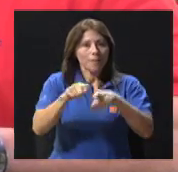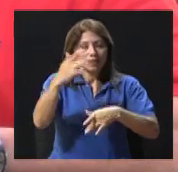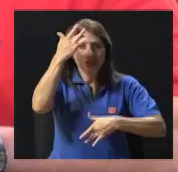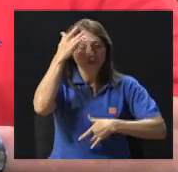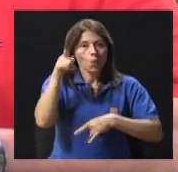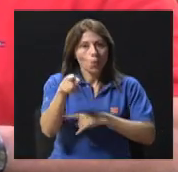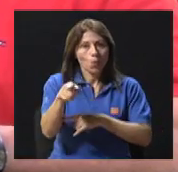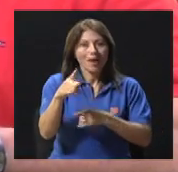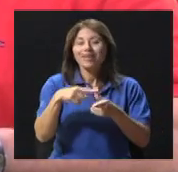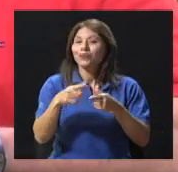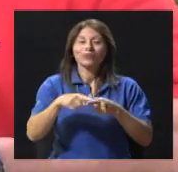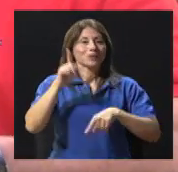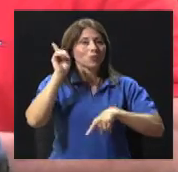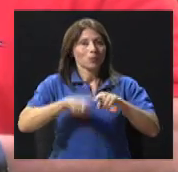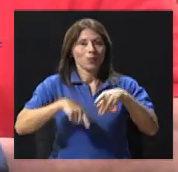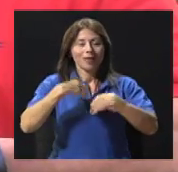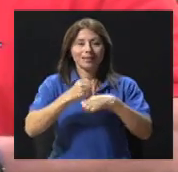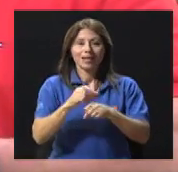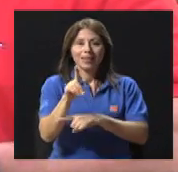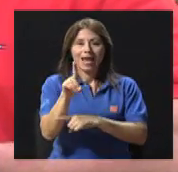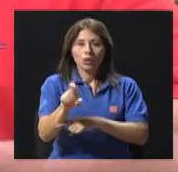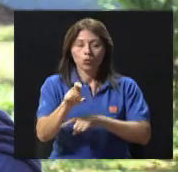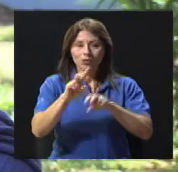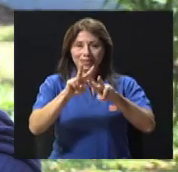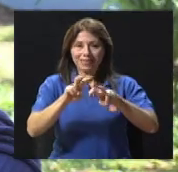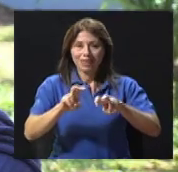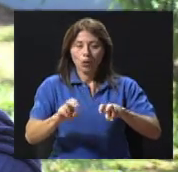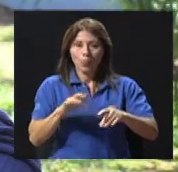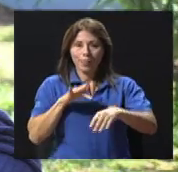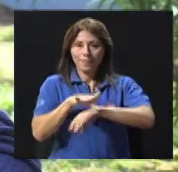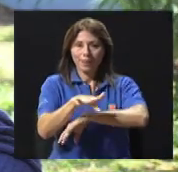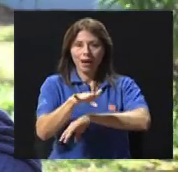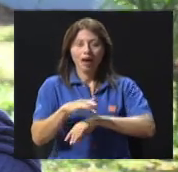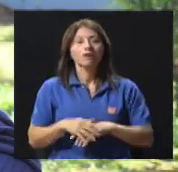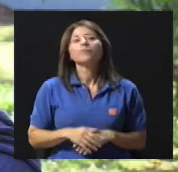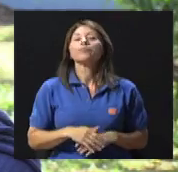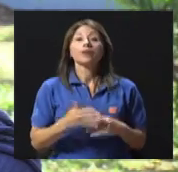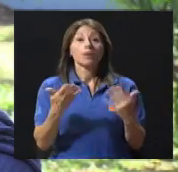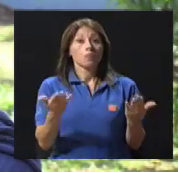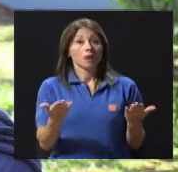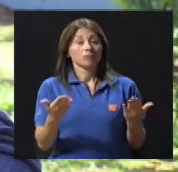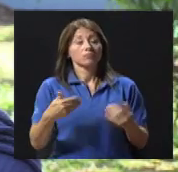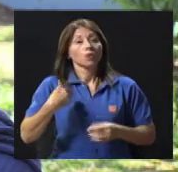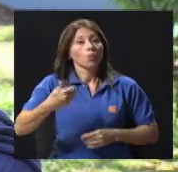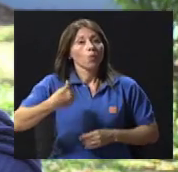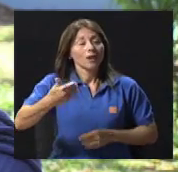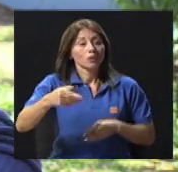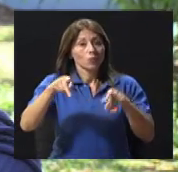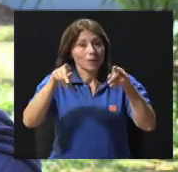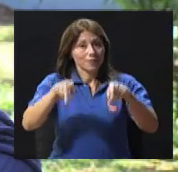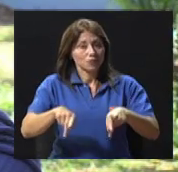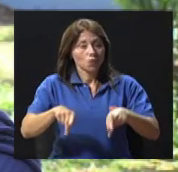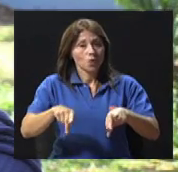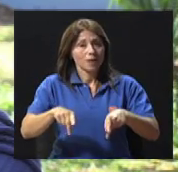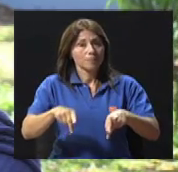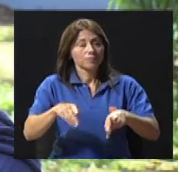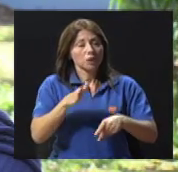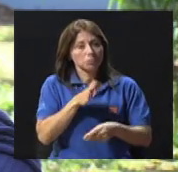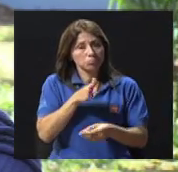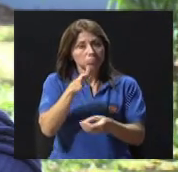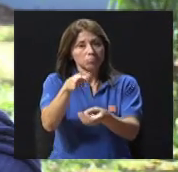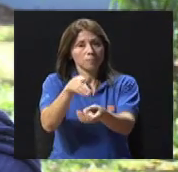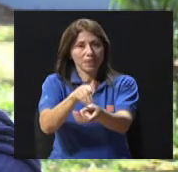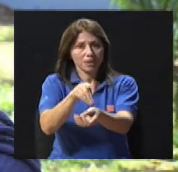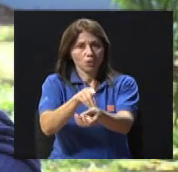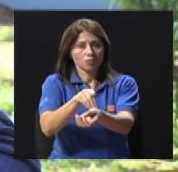un diagnóstico más temprano. Bueno, de hecho cuando la persona va al médico,